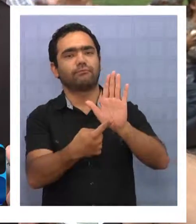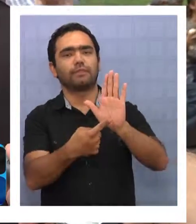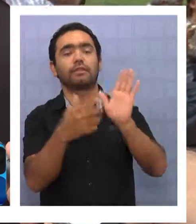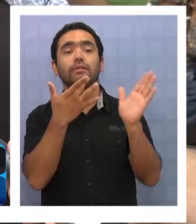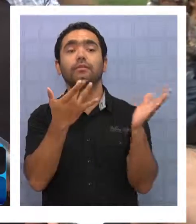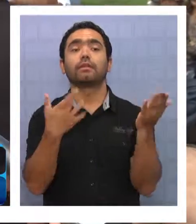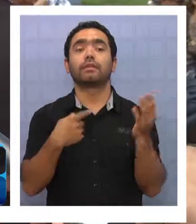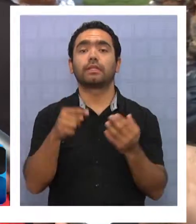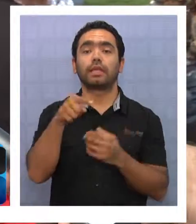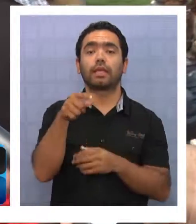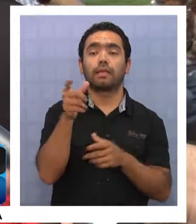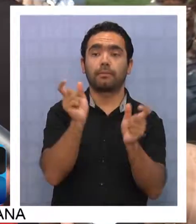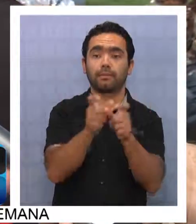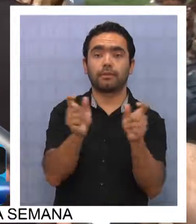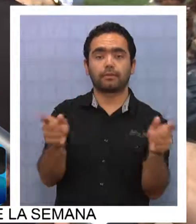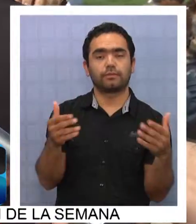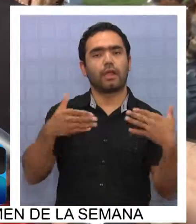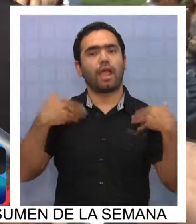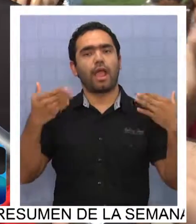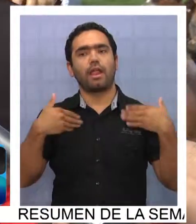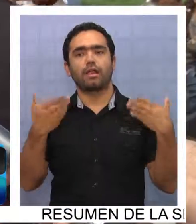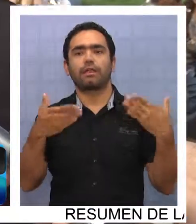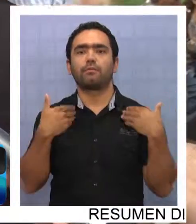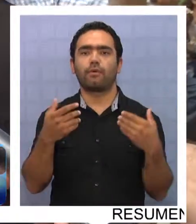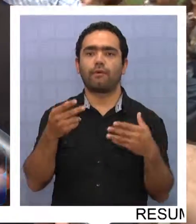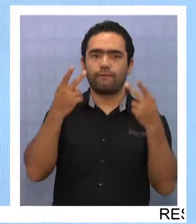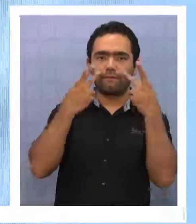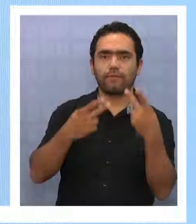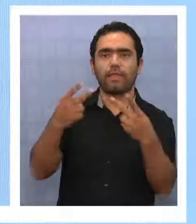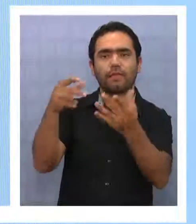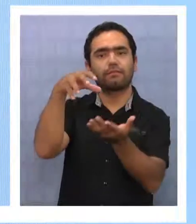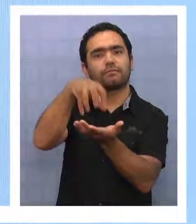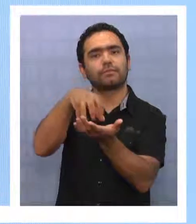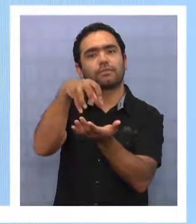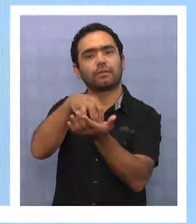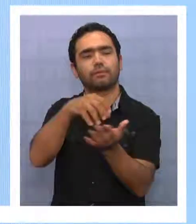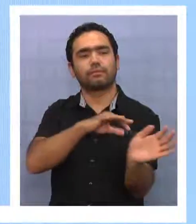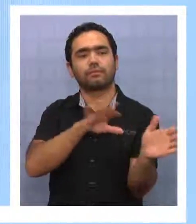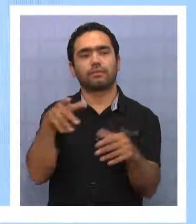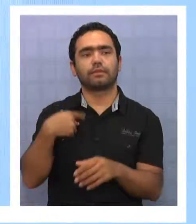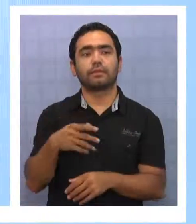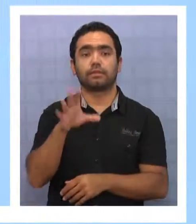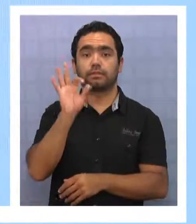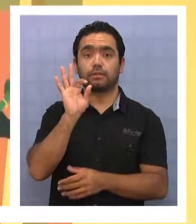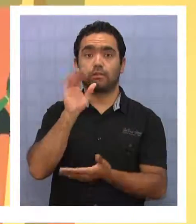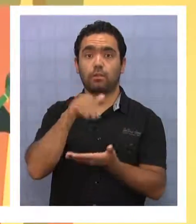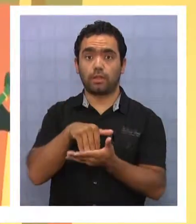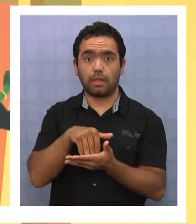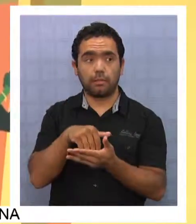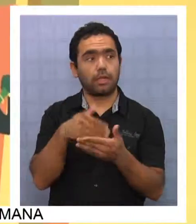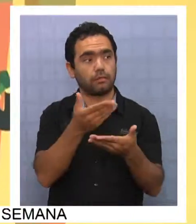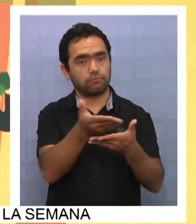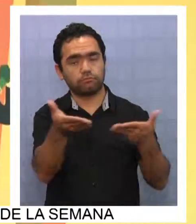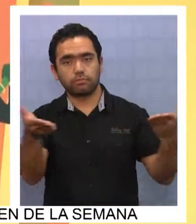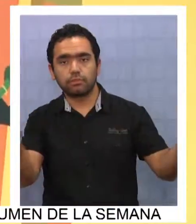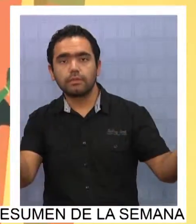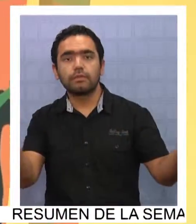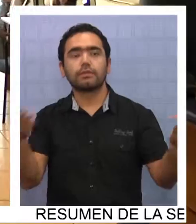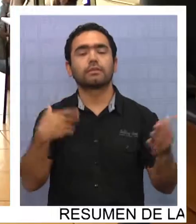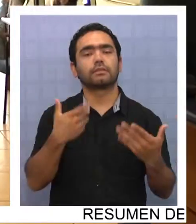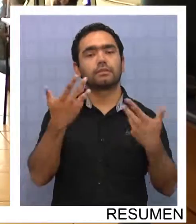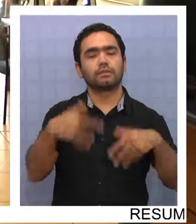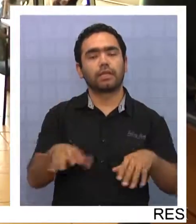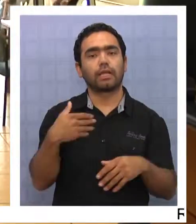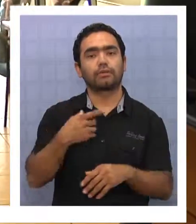permitir que nuestros pasajeros incidieran en motivación de viaje y que la concreten llegando hasta la ciudad. De los 50.000 tickets puestos a disposición por la